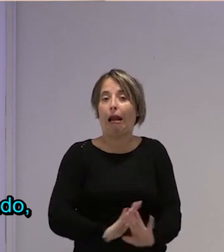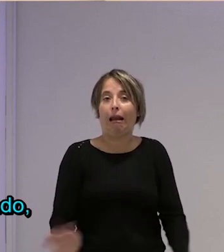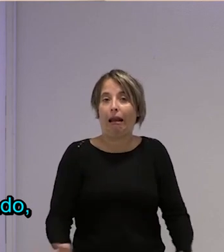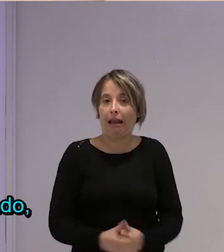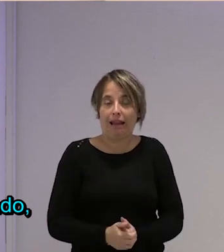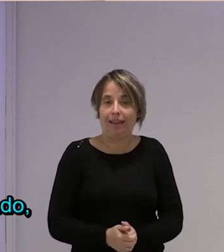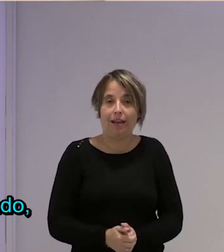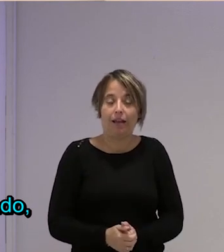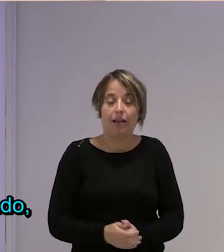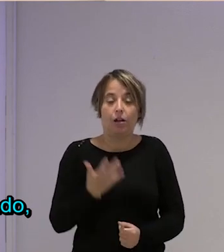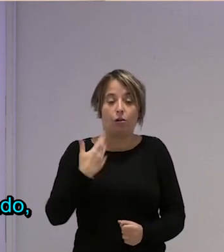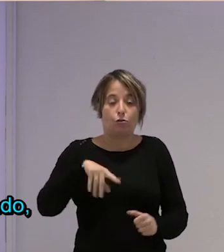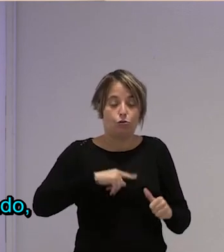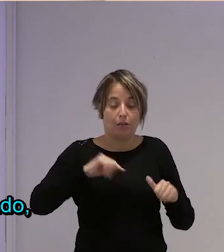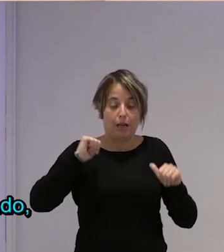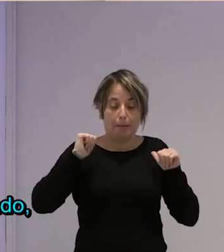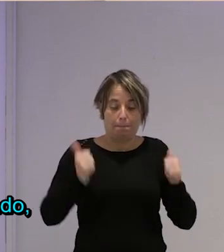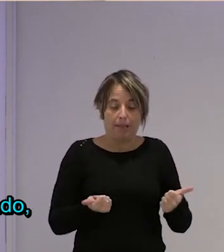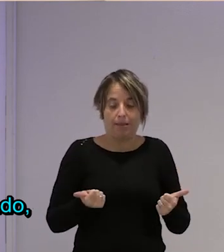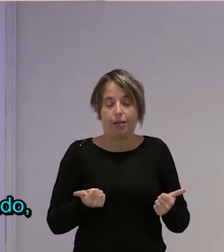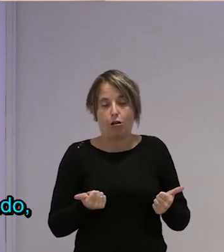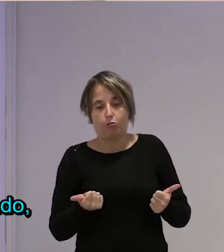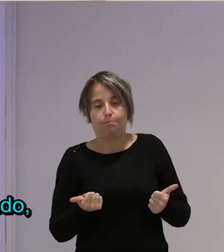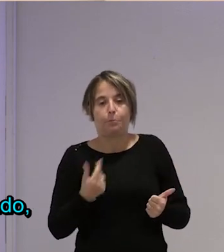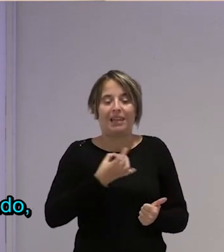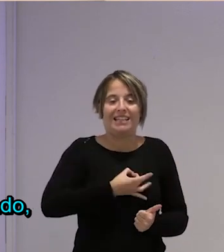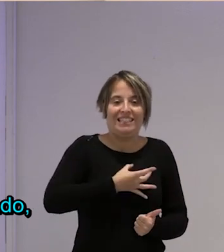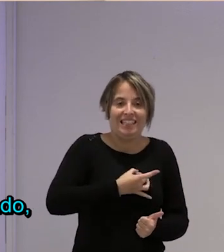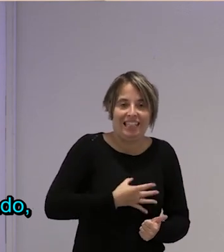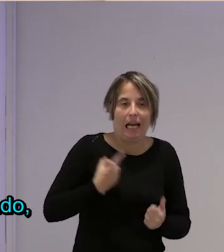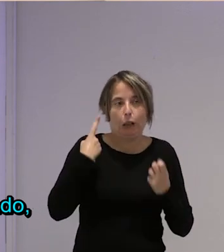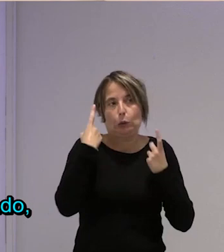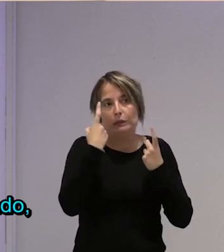nosotras cuando me he empezado nos han intentado de